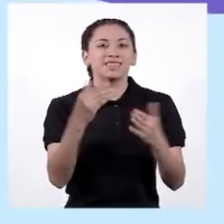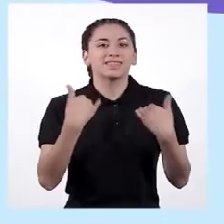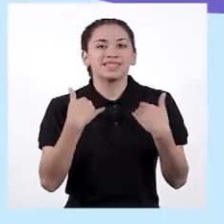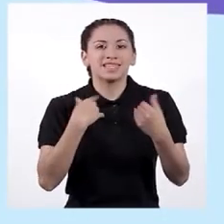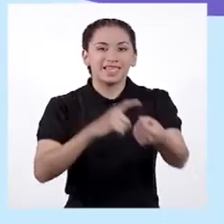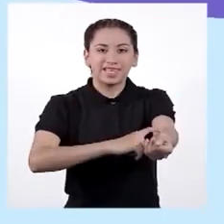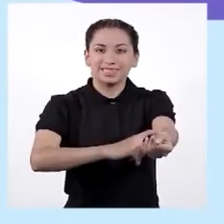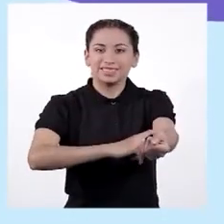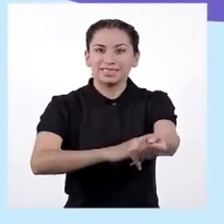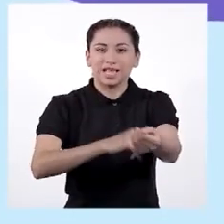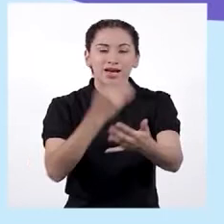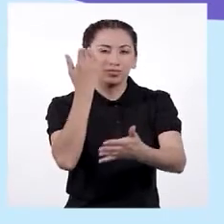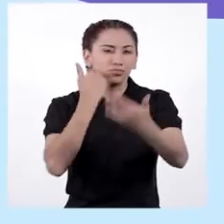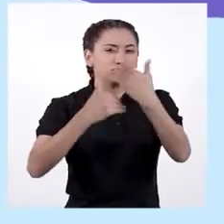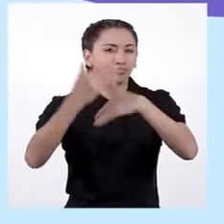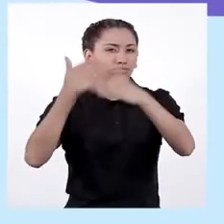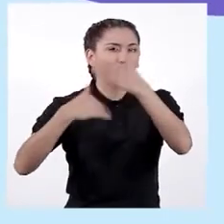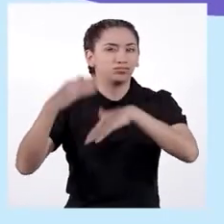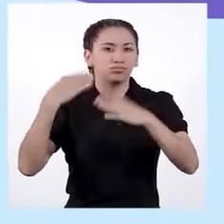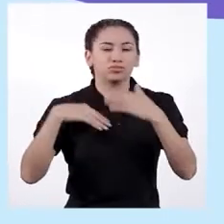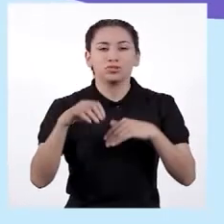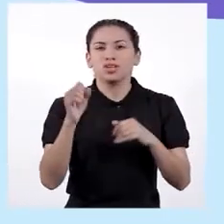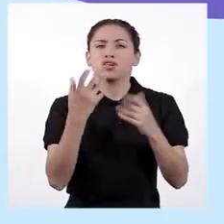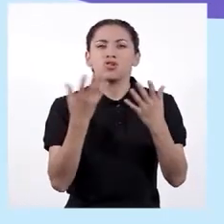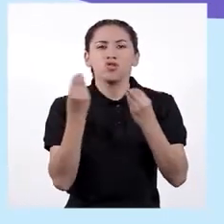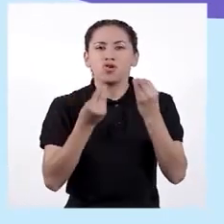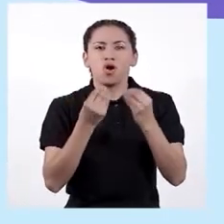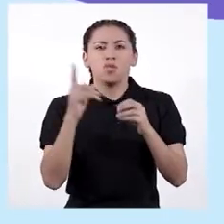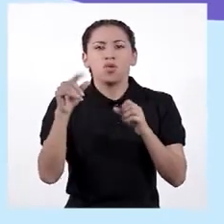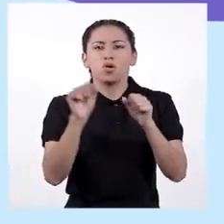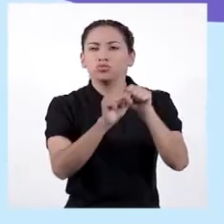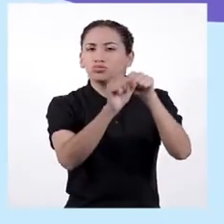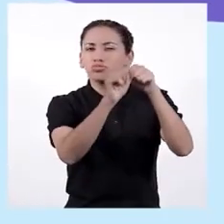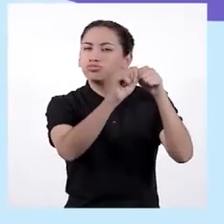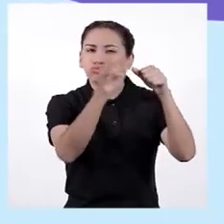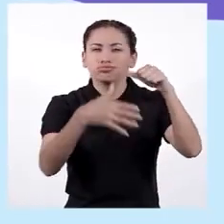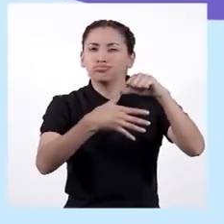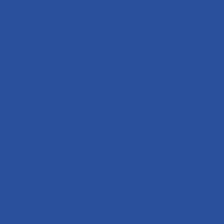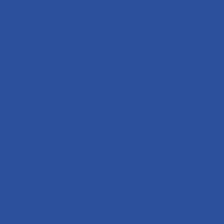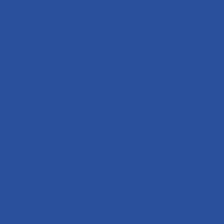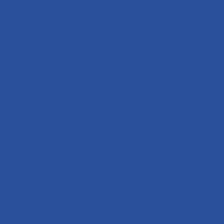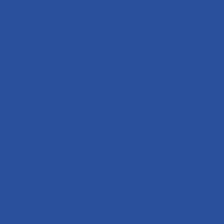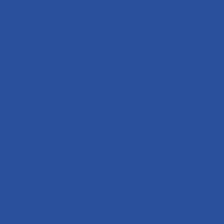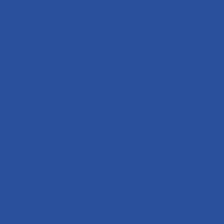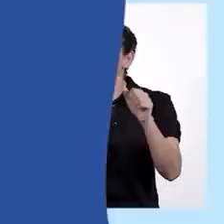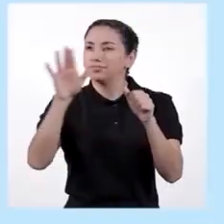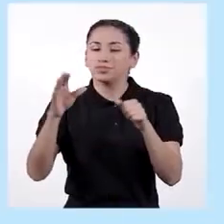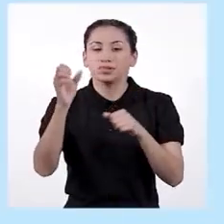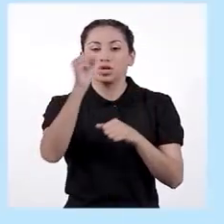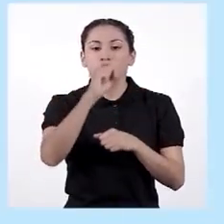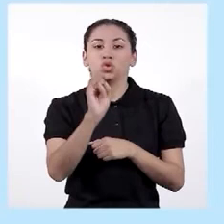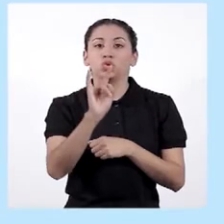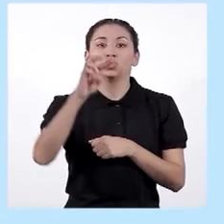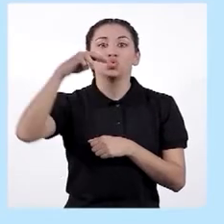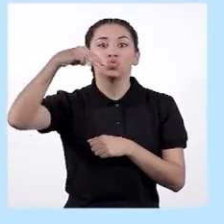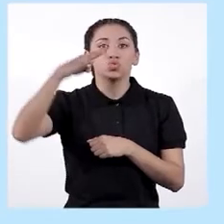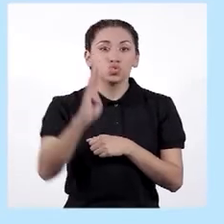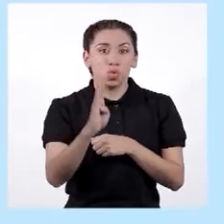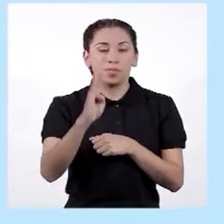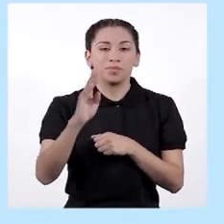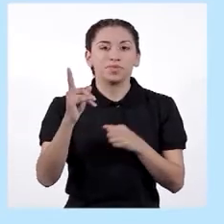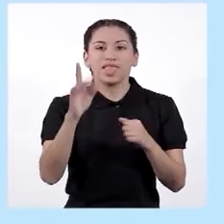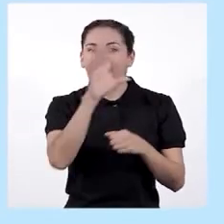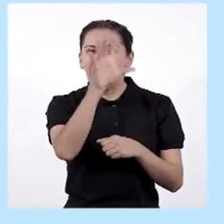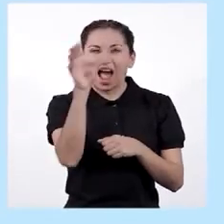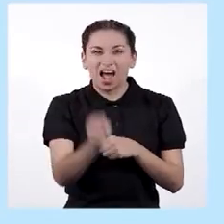ancestros en los pueblos subsarianos. Que emigraron y vivieron o viven en el Perú. Subsarianos. O sea,